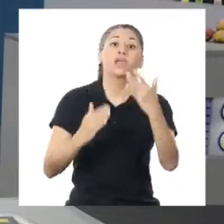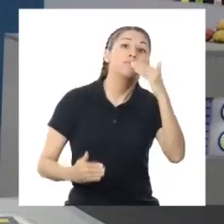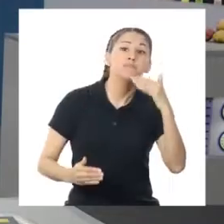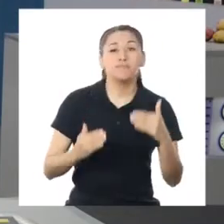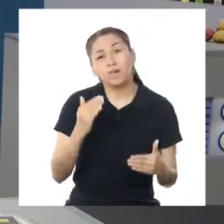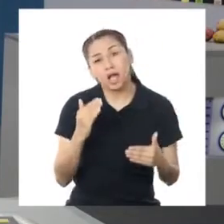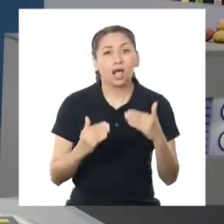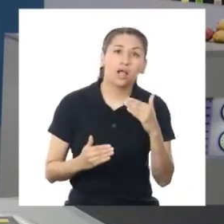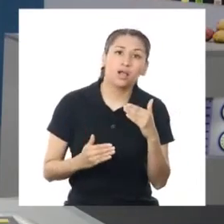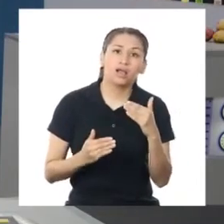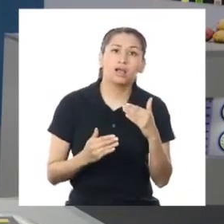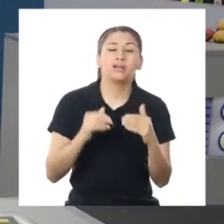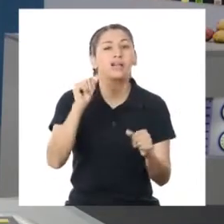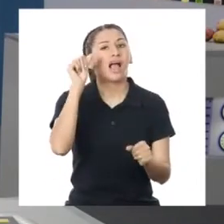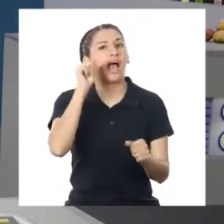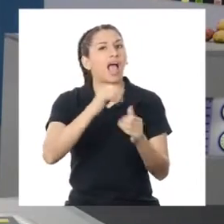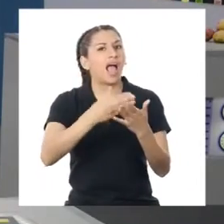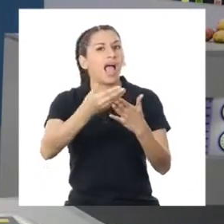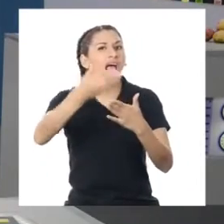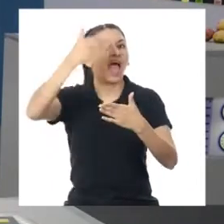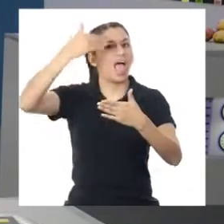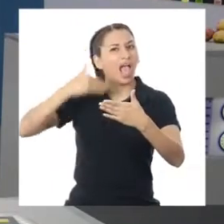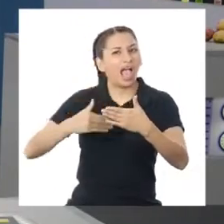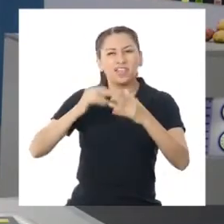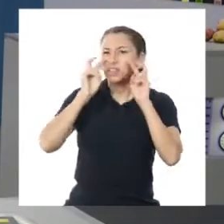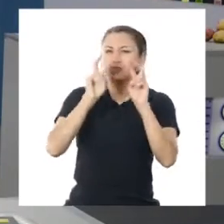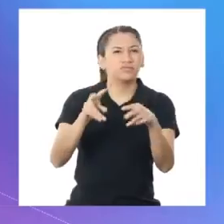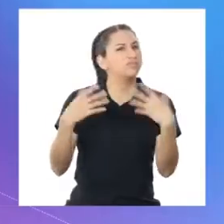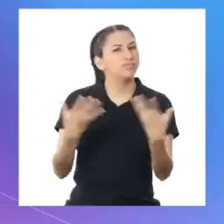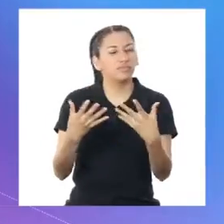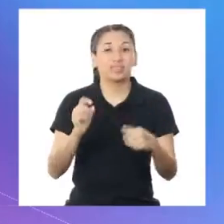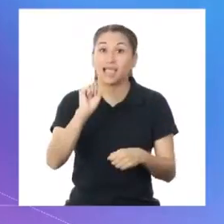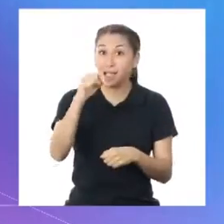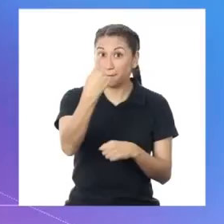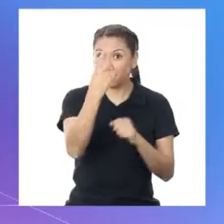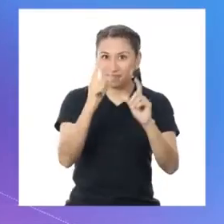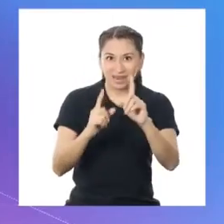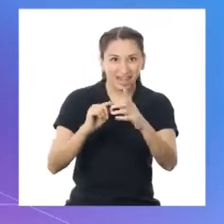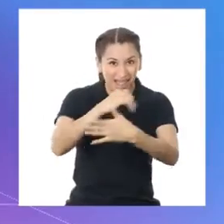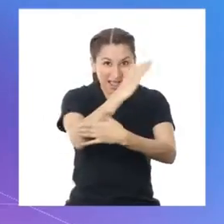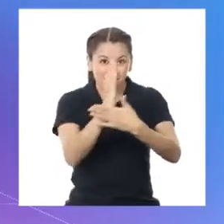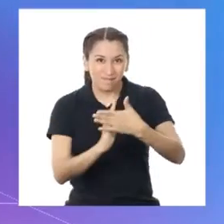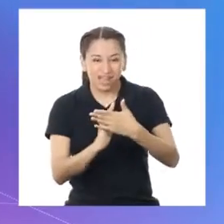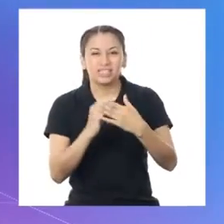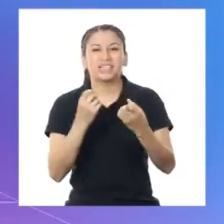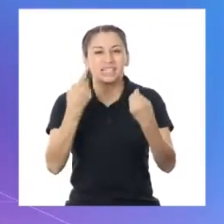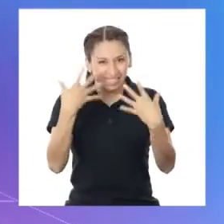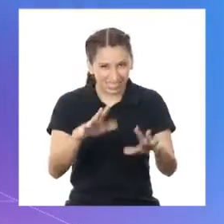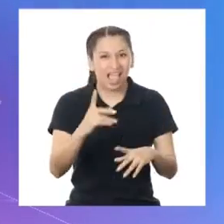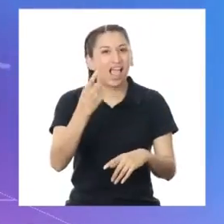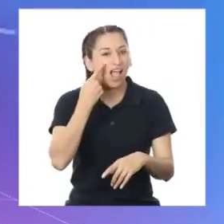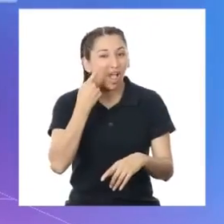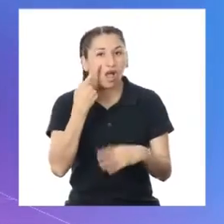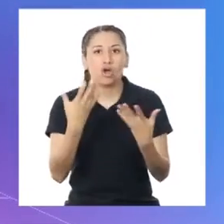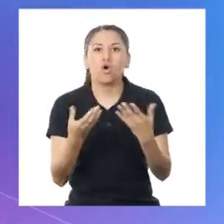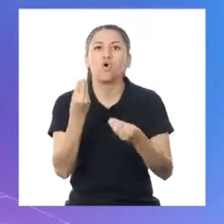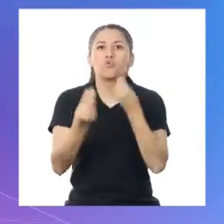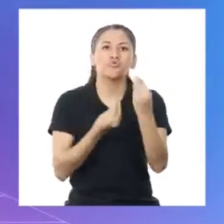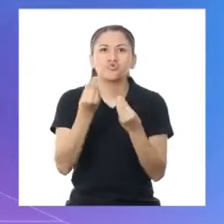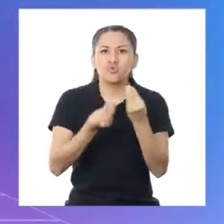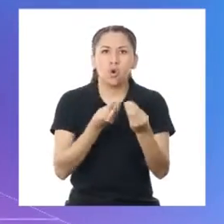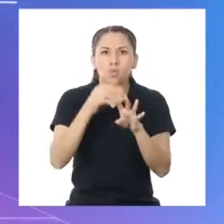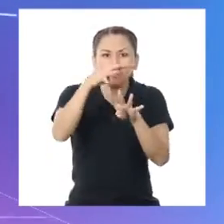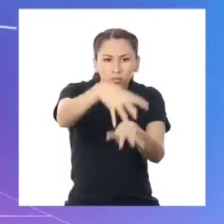¡Maca! ¿Qué vimos en el bloque anterior? En el primer bloque conocimos cómo se desarrolla la